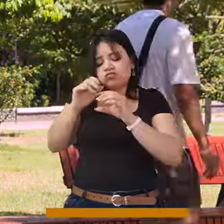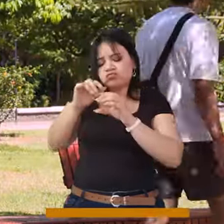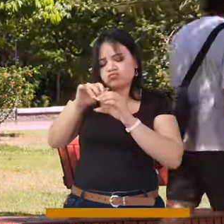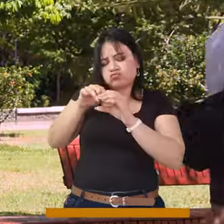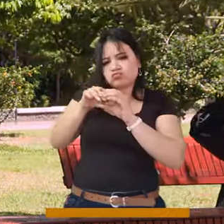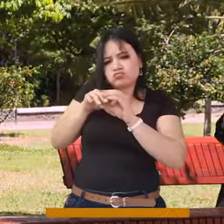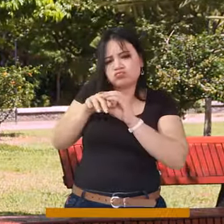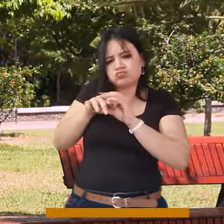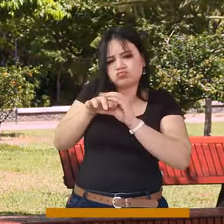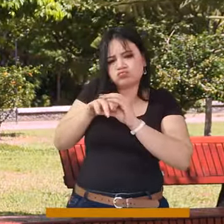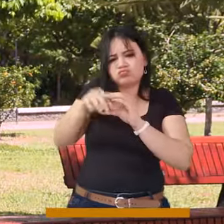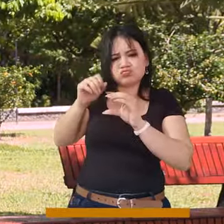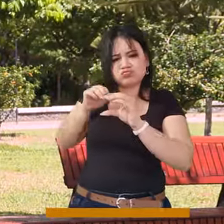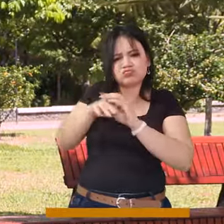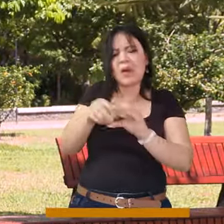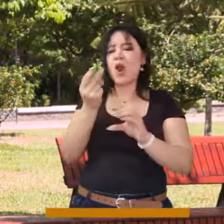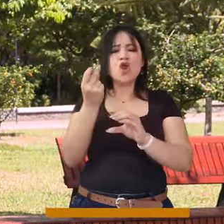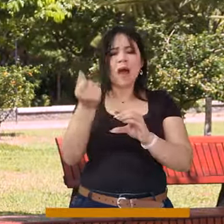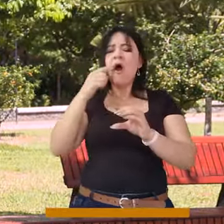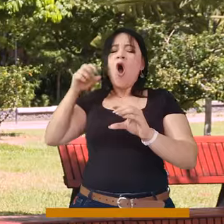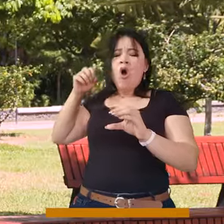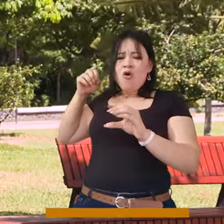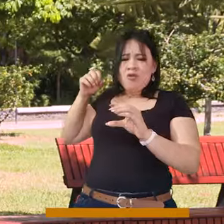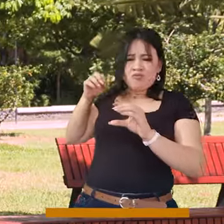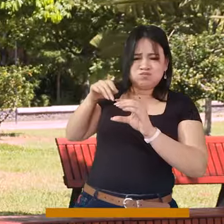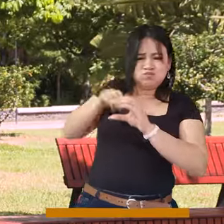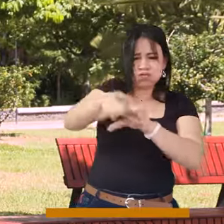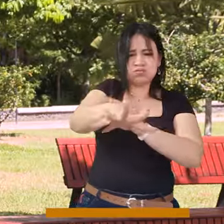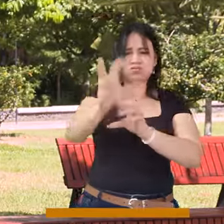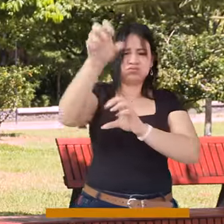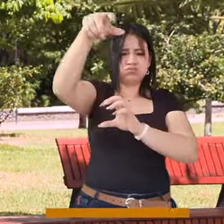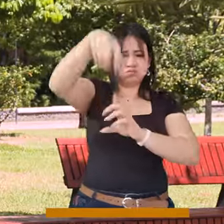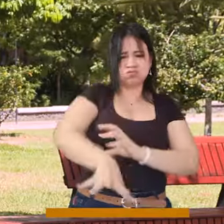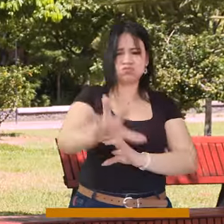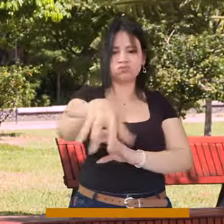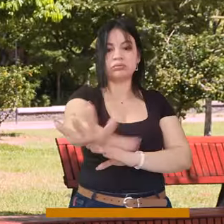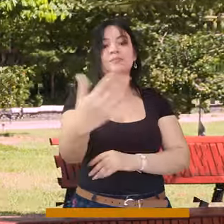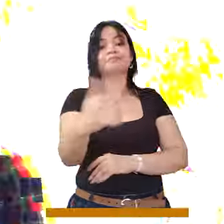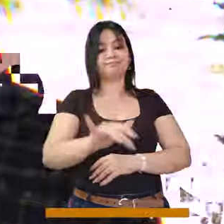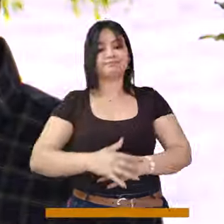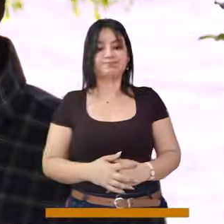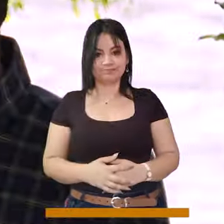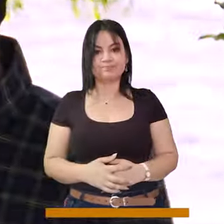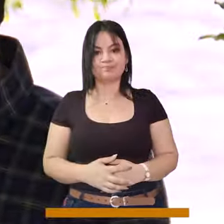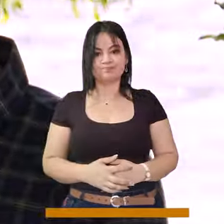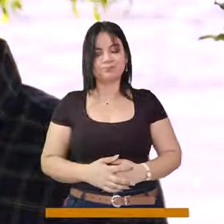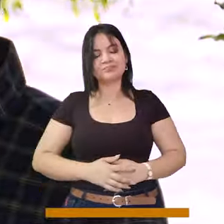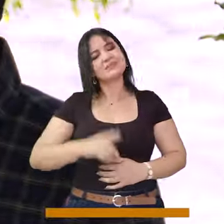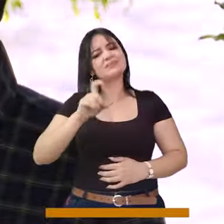porque logra pasar, entonces pasa con más velocidad, como si fuera un soplete, erosionando de ahí para abajo. Para